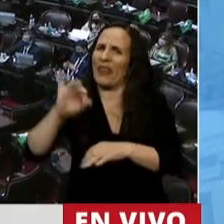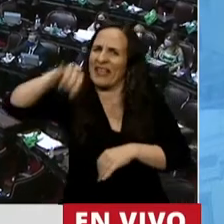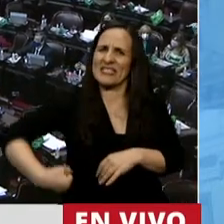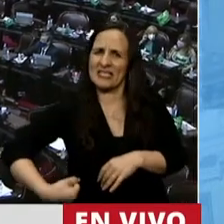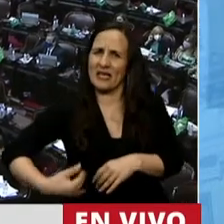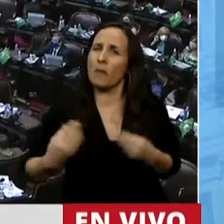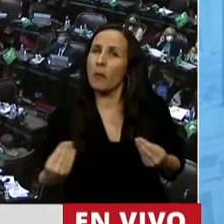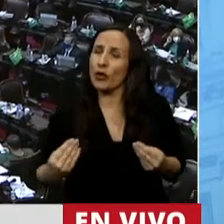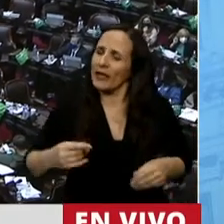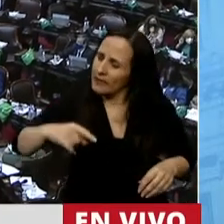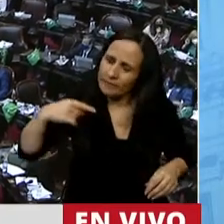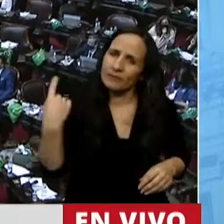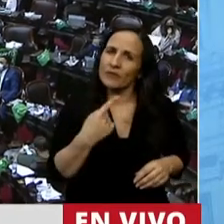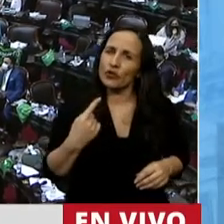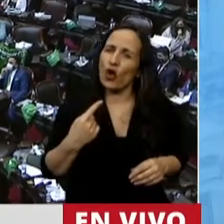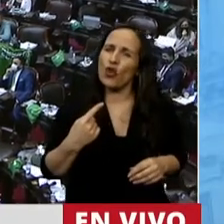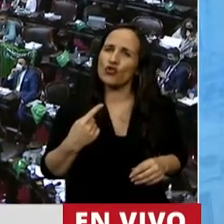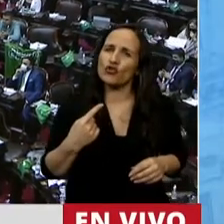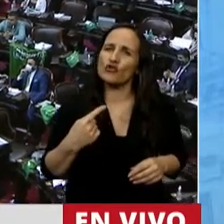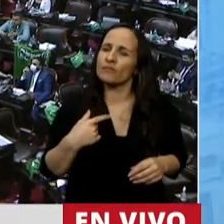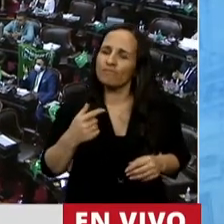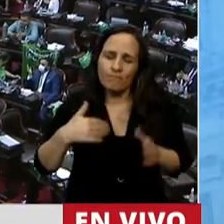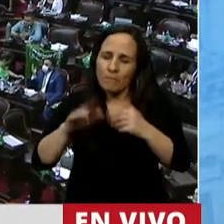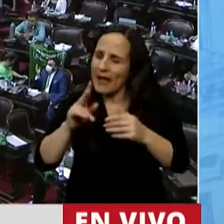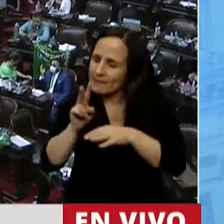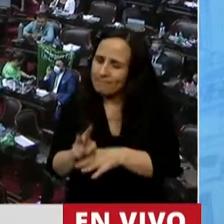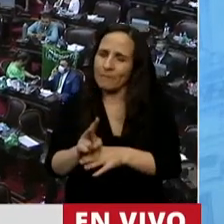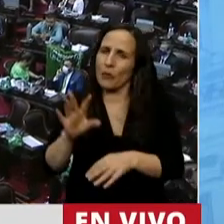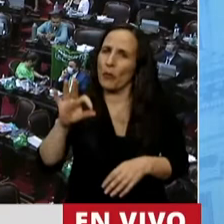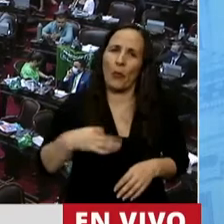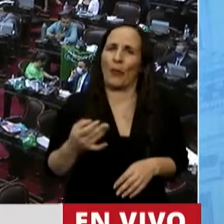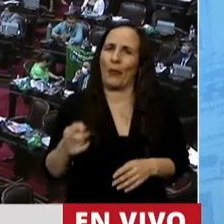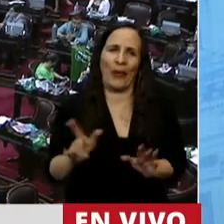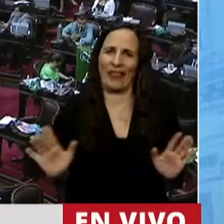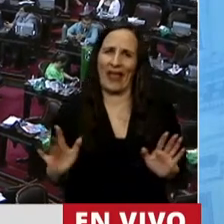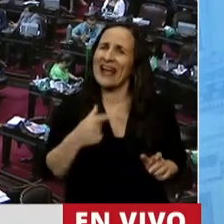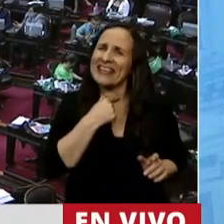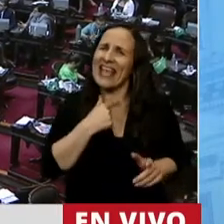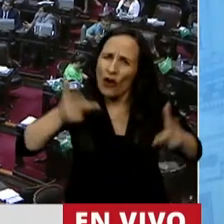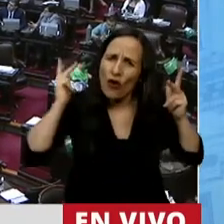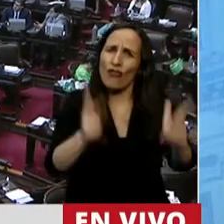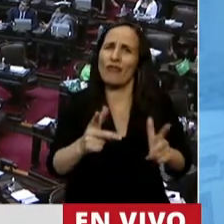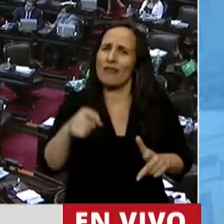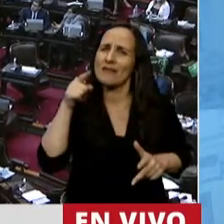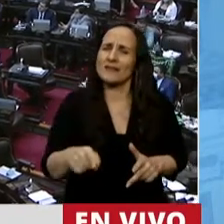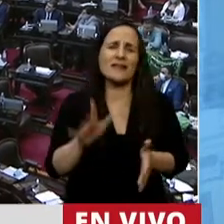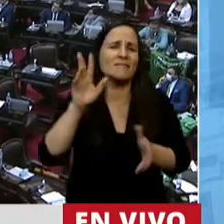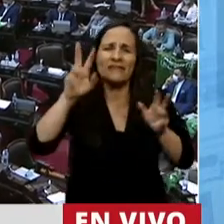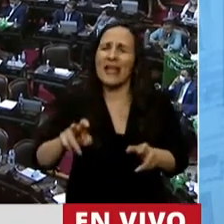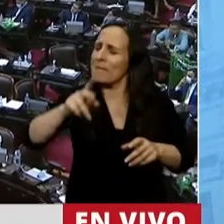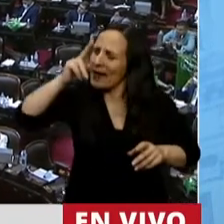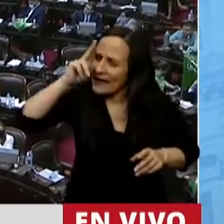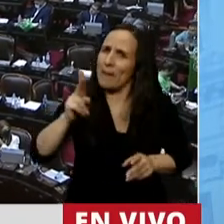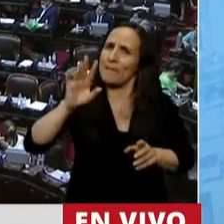todos sostenemos genuinamente el valor de la vida. Quiero dejarlo planteado como una cuestión integral de